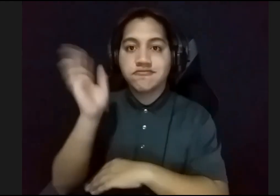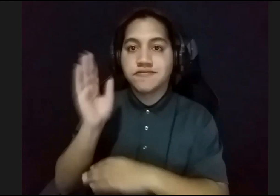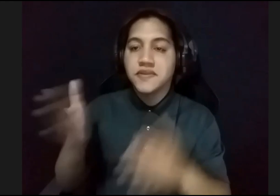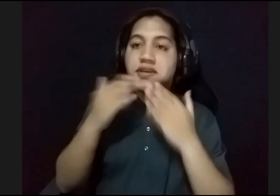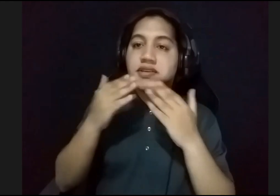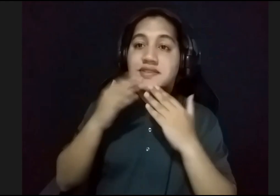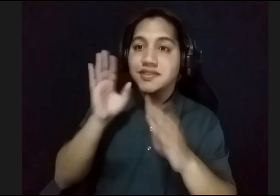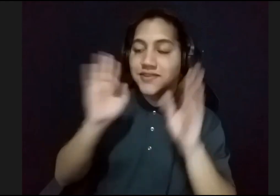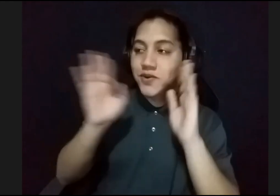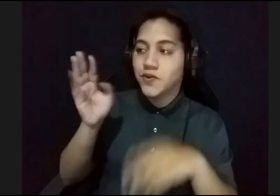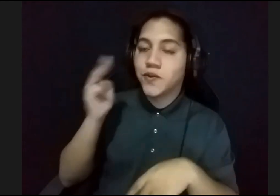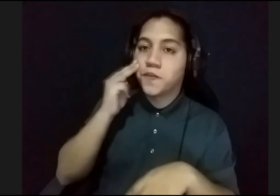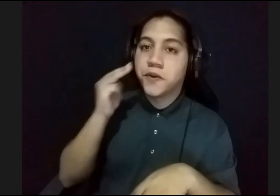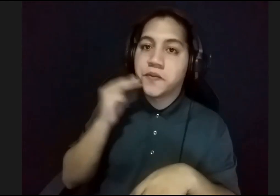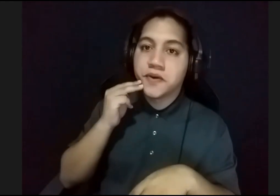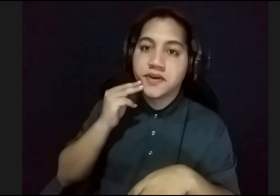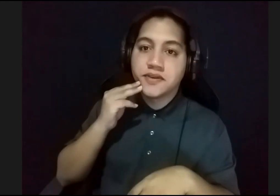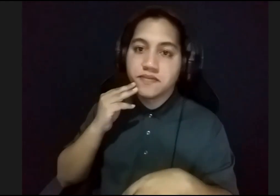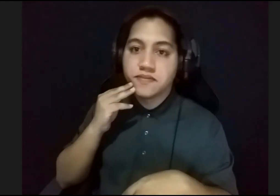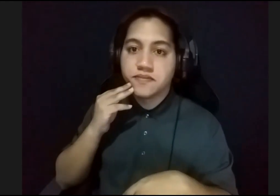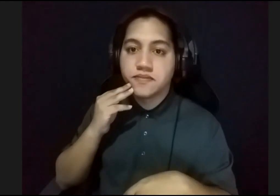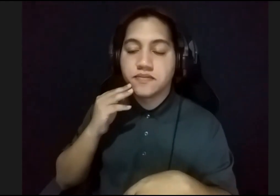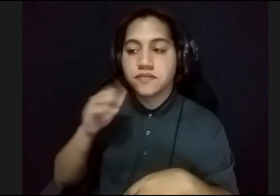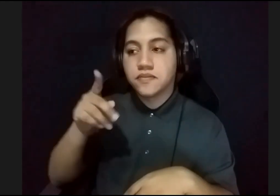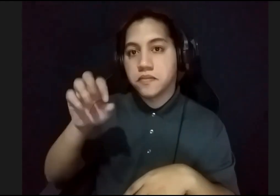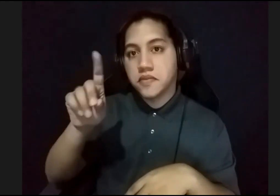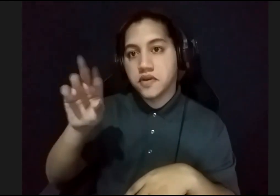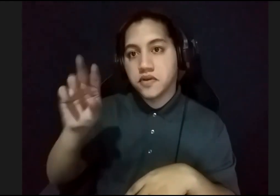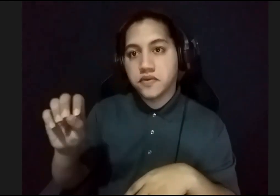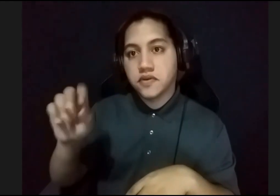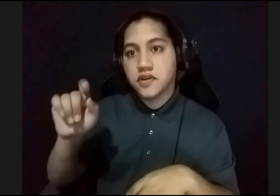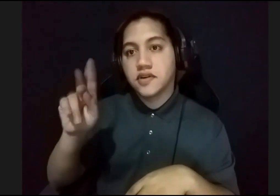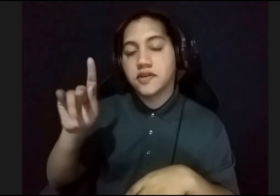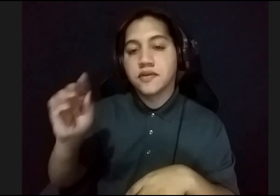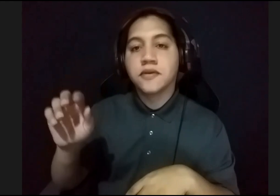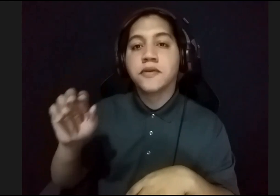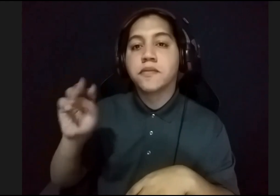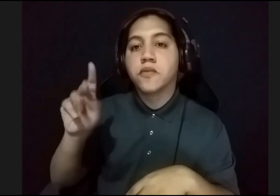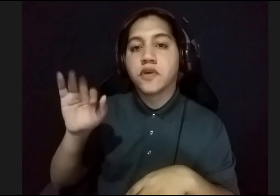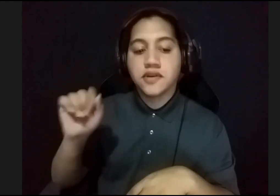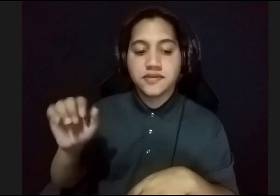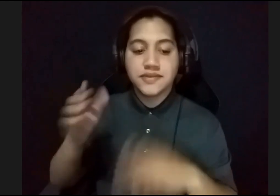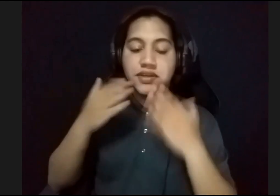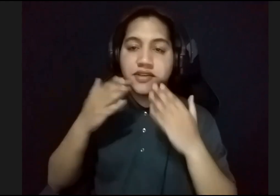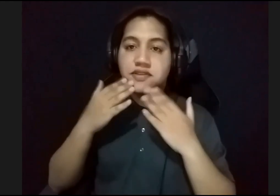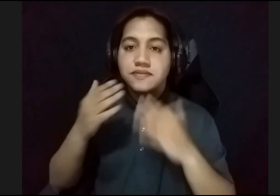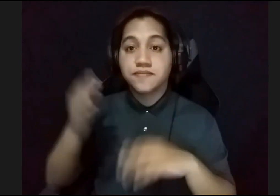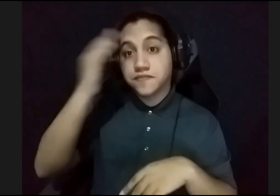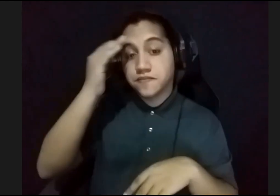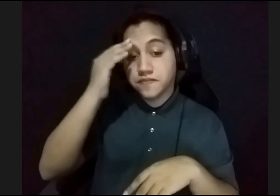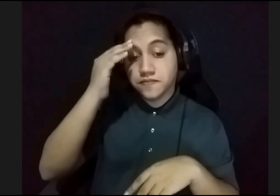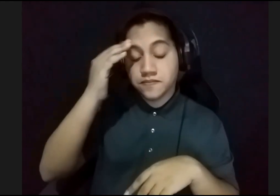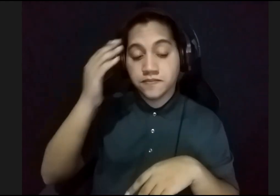Pedro Eric Morales. Gracias. Así que sabemos que tenemos un poquito